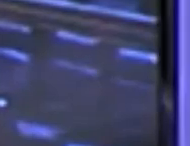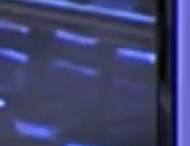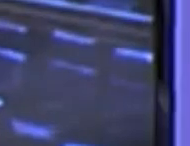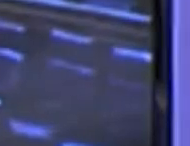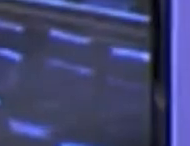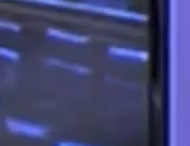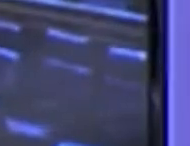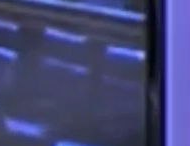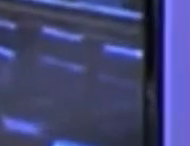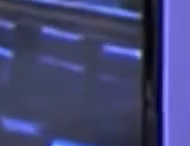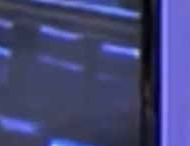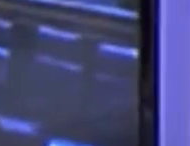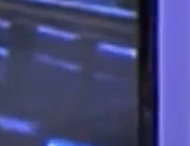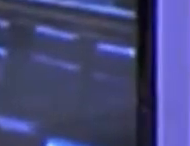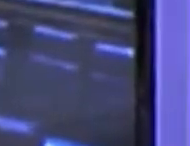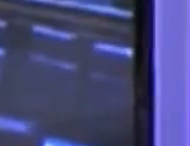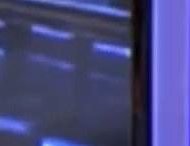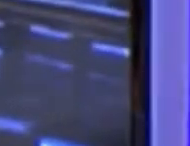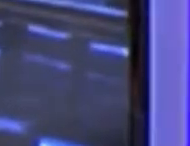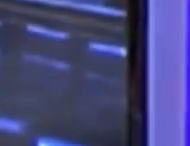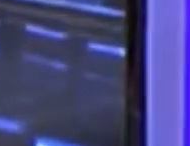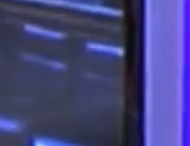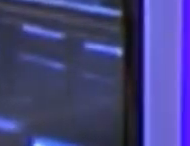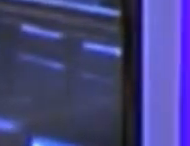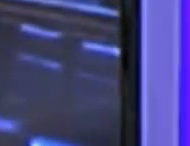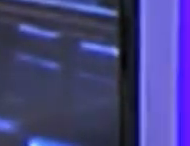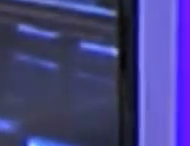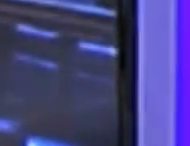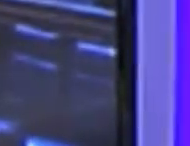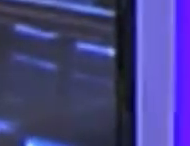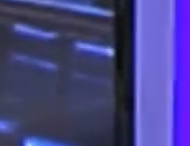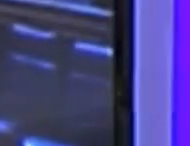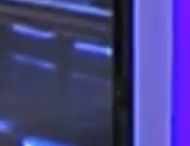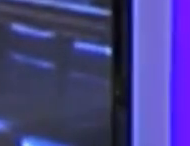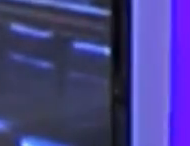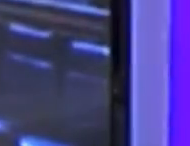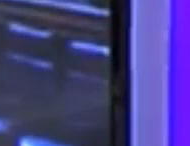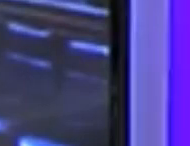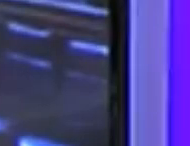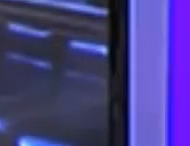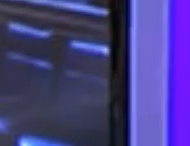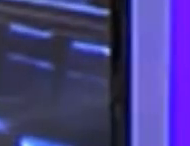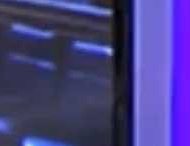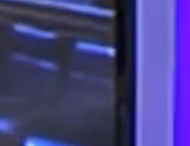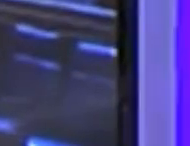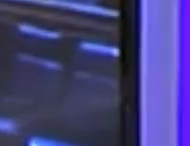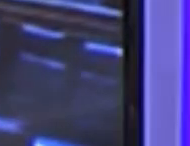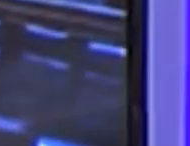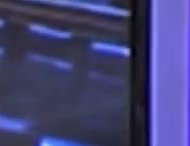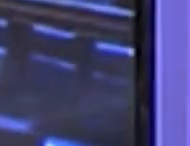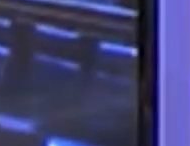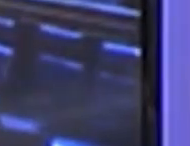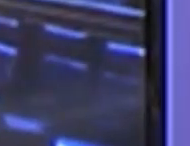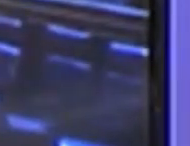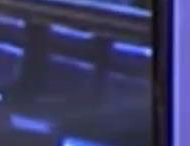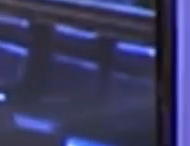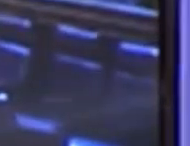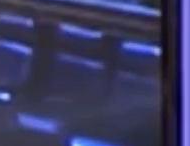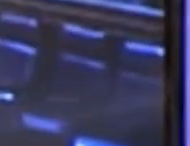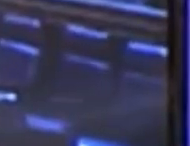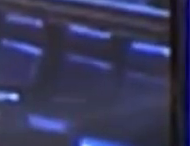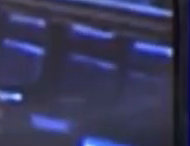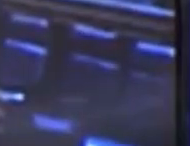Cuando veo a ese personaje veo dos cosas. Lo que está pasando en Venezuela, de la que ellos son cómplices,